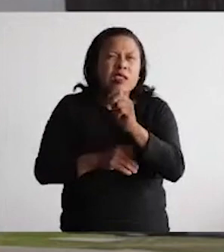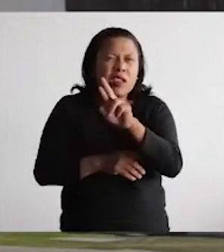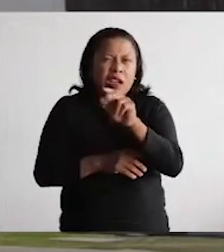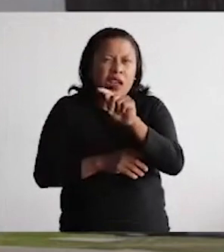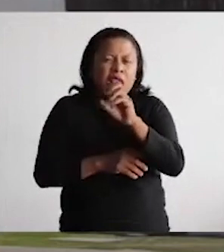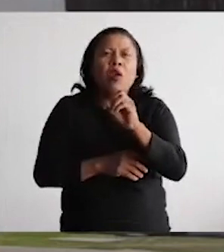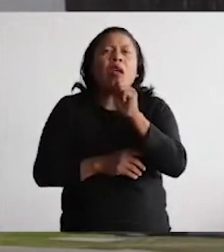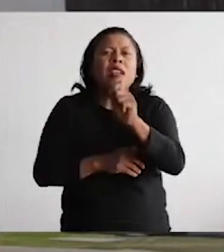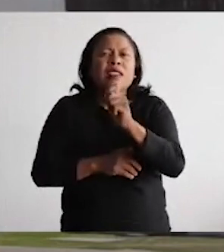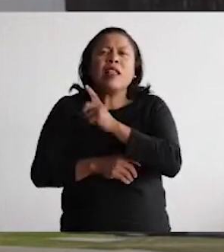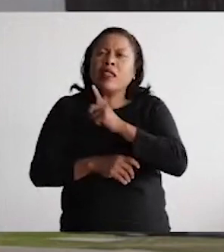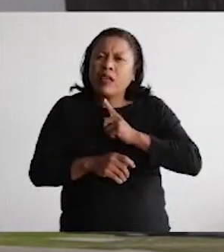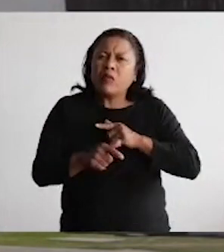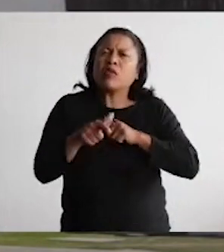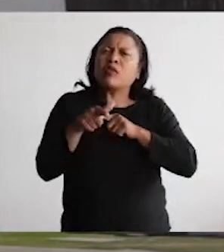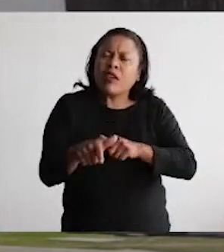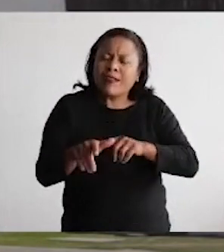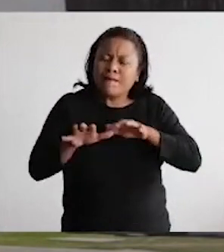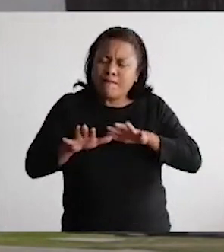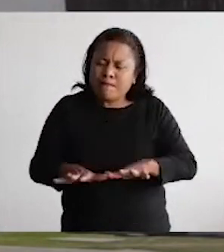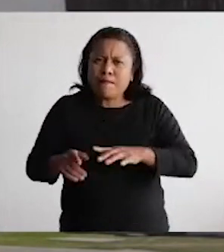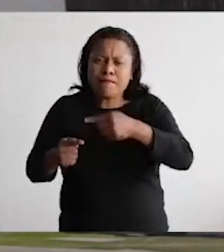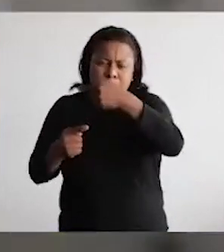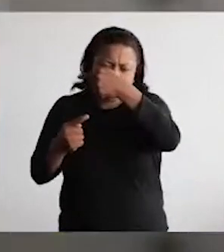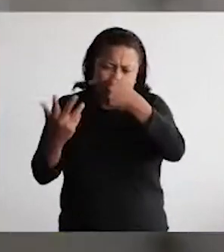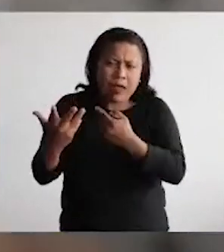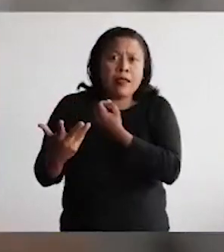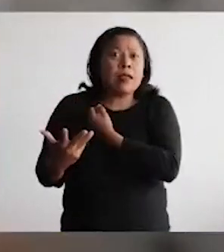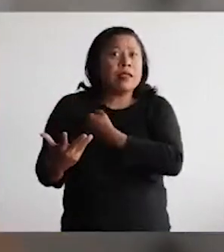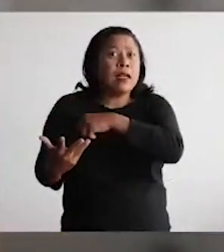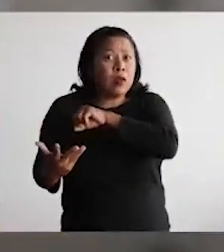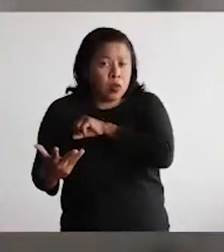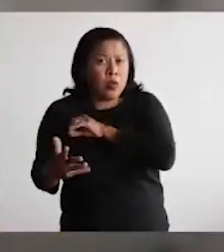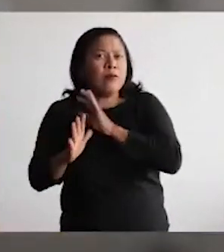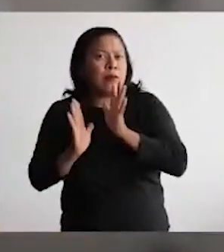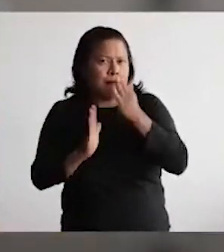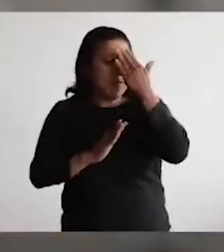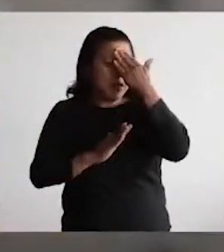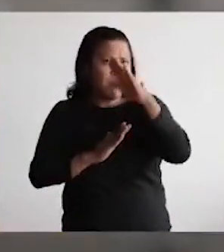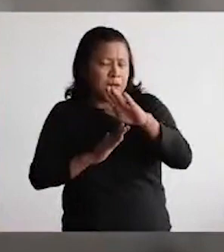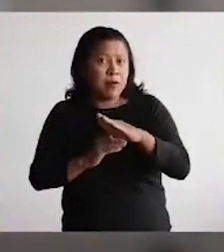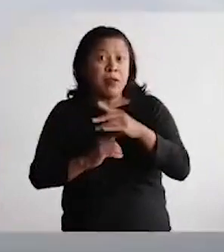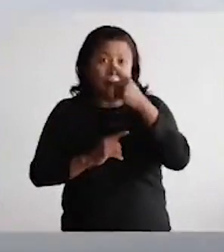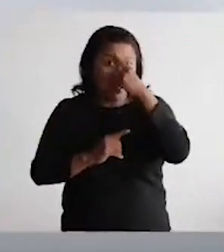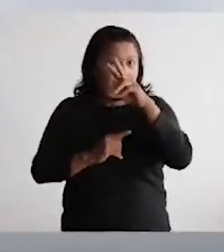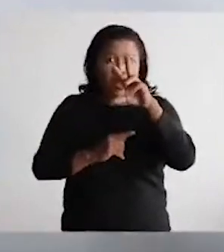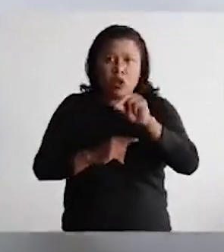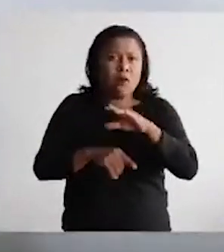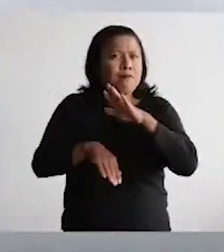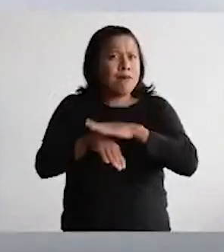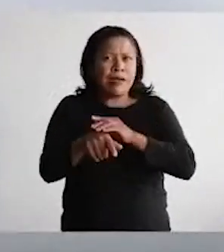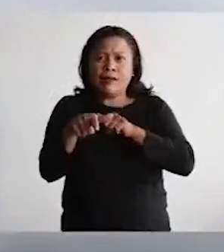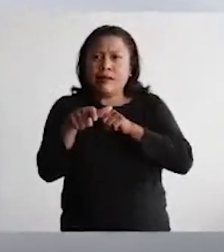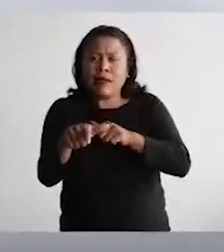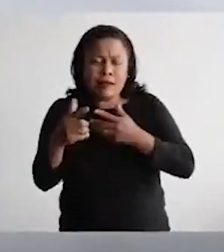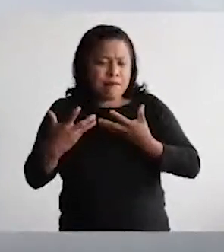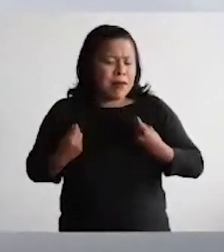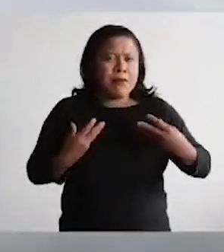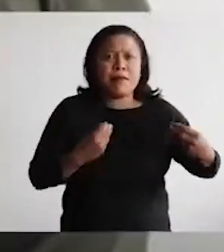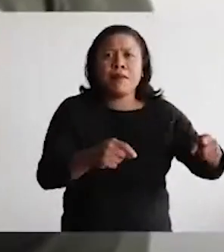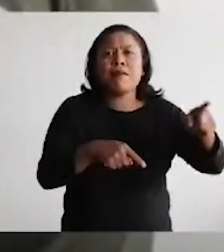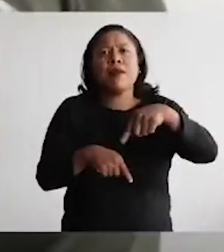reto es mantener las medidas de mitigación de sanidad para no poner en riesgo